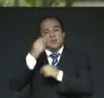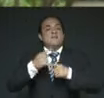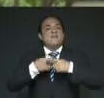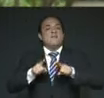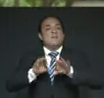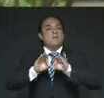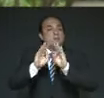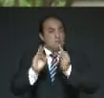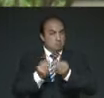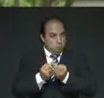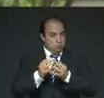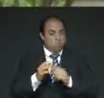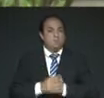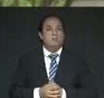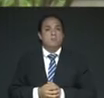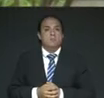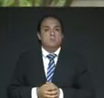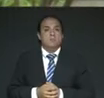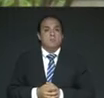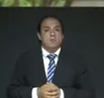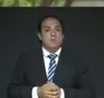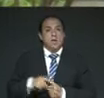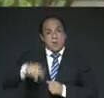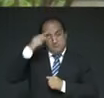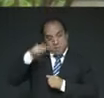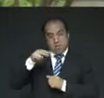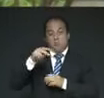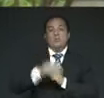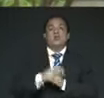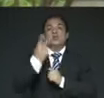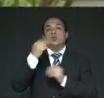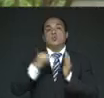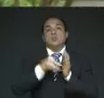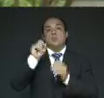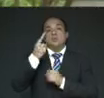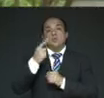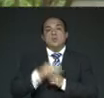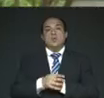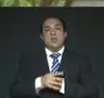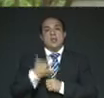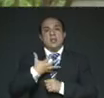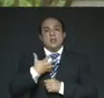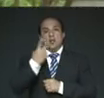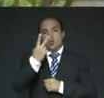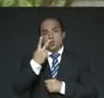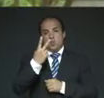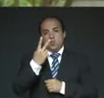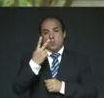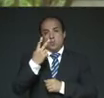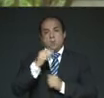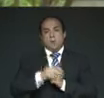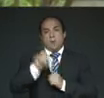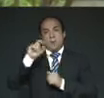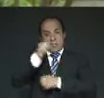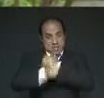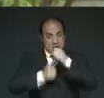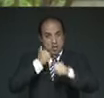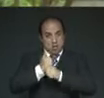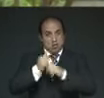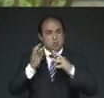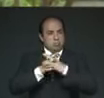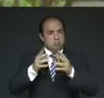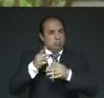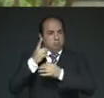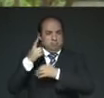diferente. En nuestro México de 2021, devastado por dos décadas de una guerra no declarada, donde los